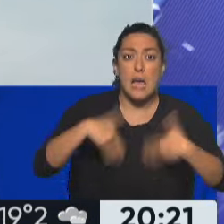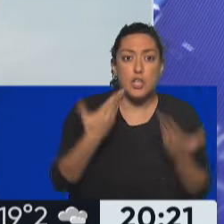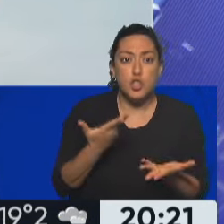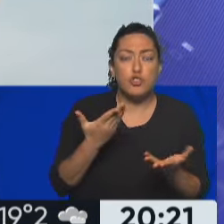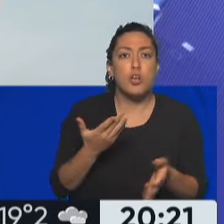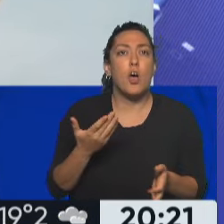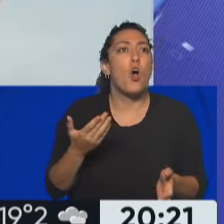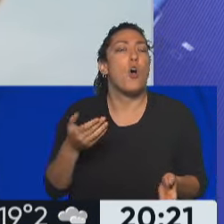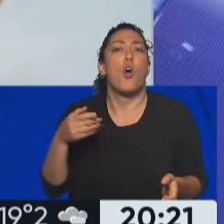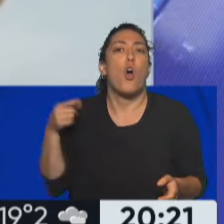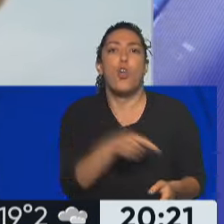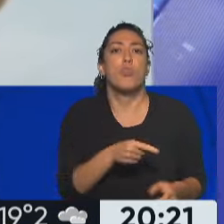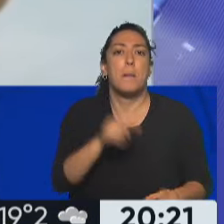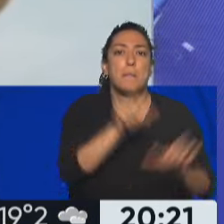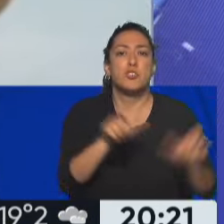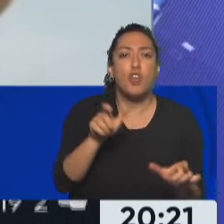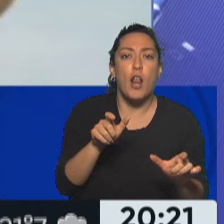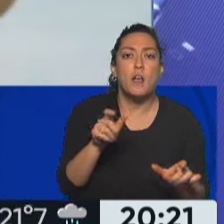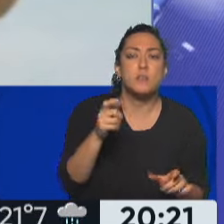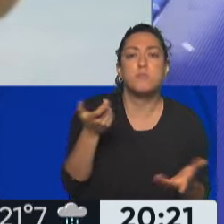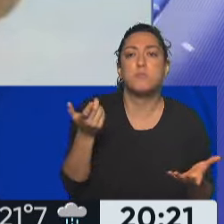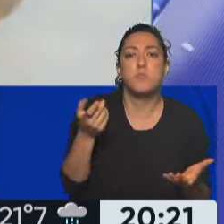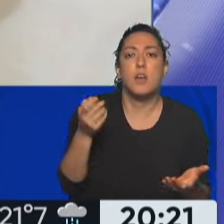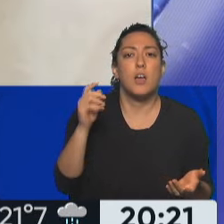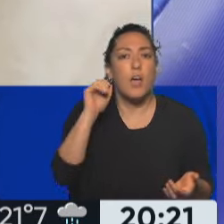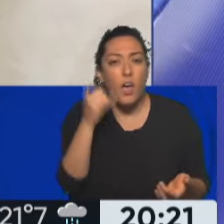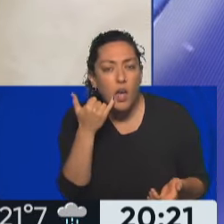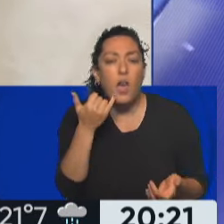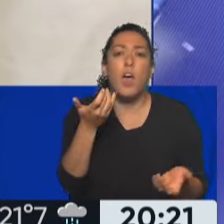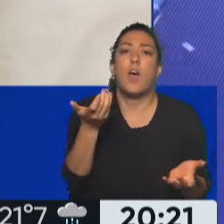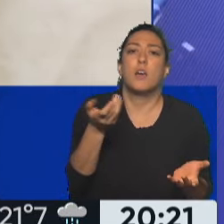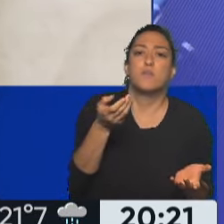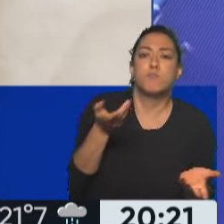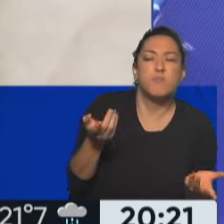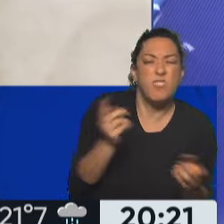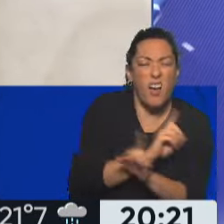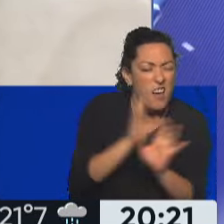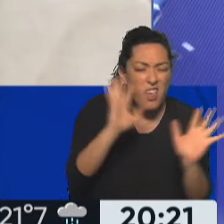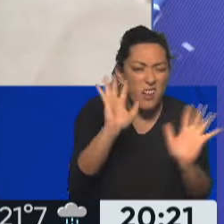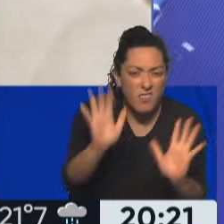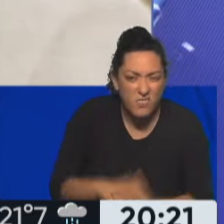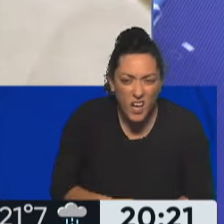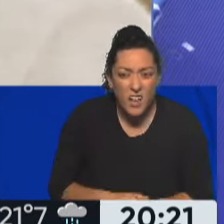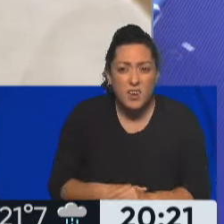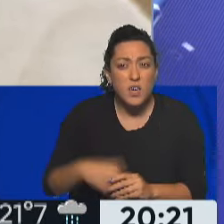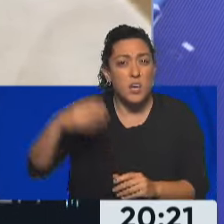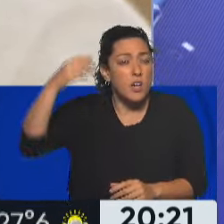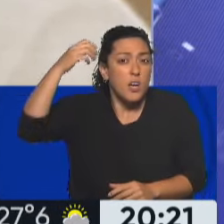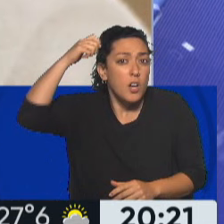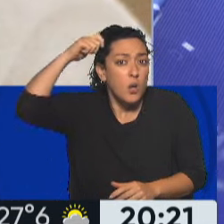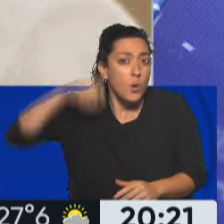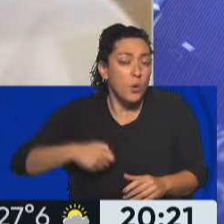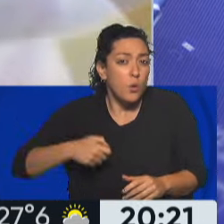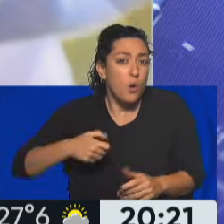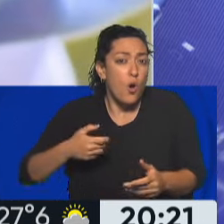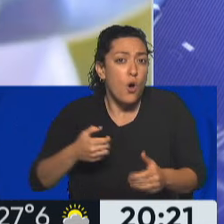homofóbico. ¿Vos qué crees en este contexto? No es homofóbico, es un fallo legal, es la Corte Justicia de la Nación,